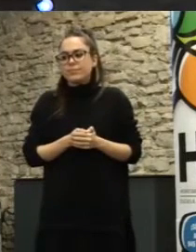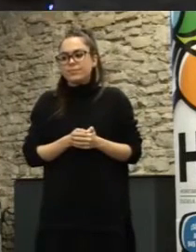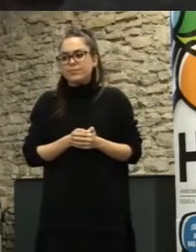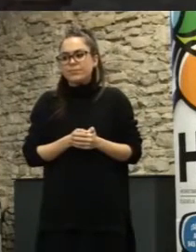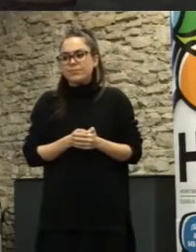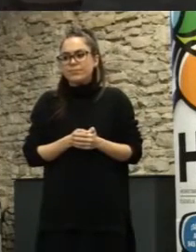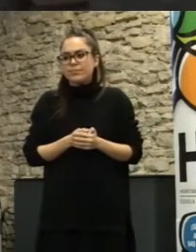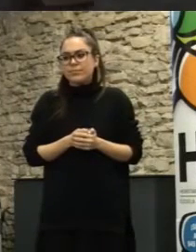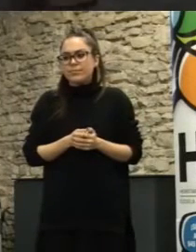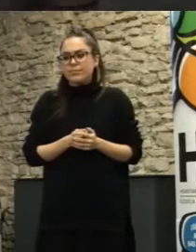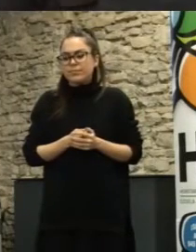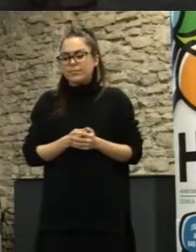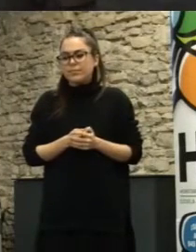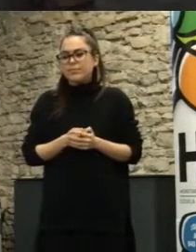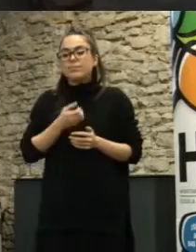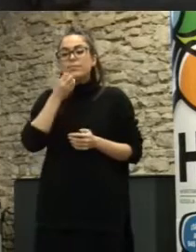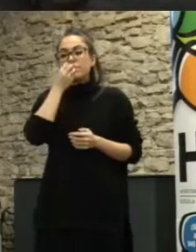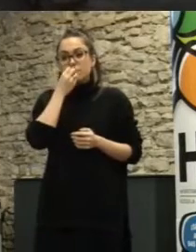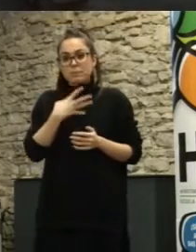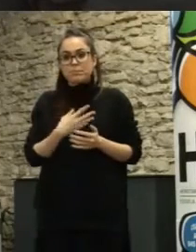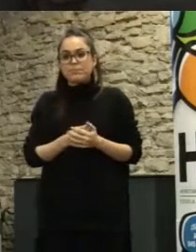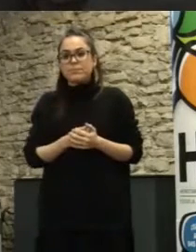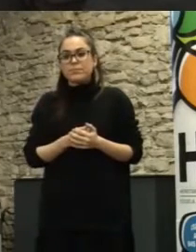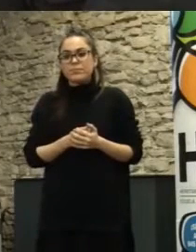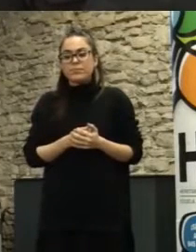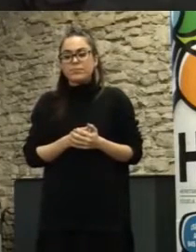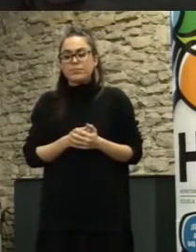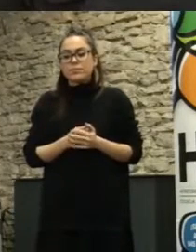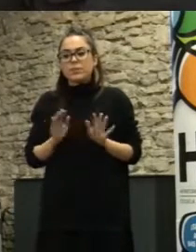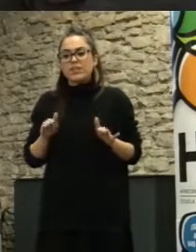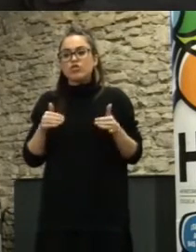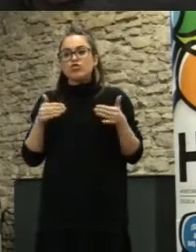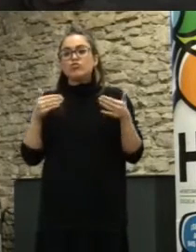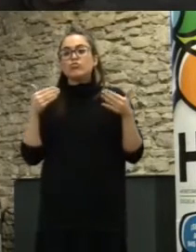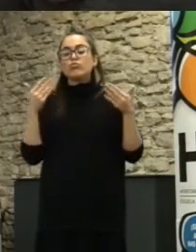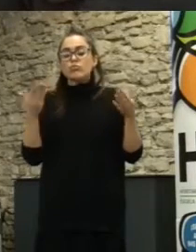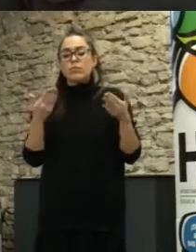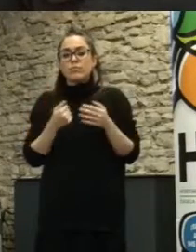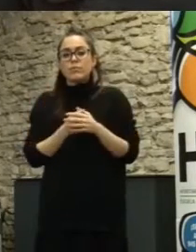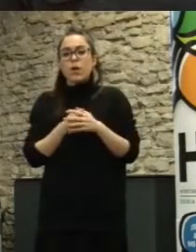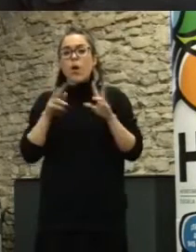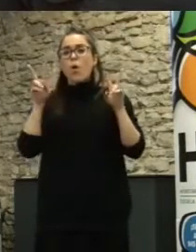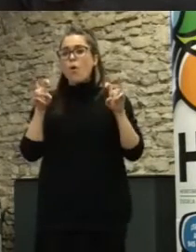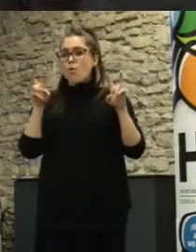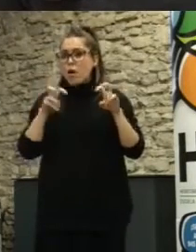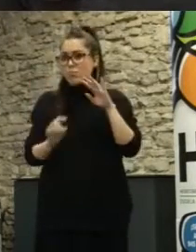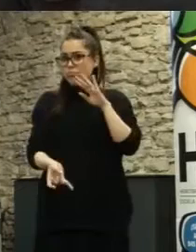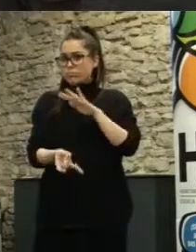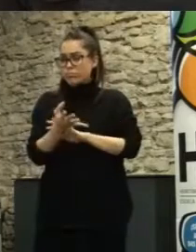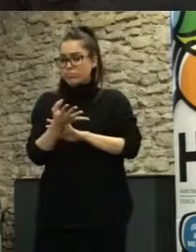Bueno, pues aquí aparece un factor en los últimos años que, en cierto modo, está articulando